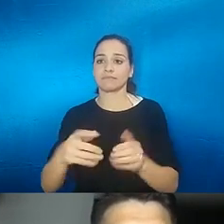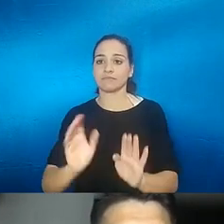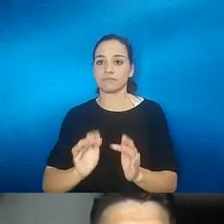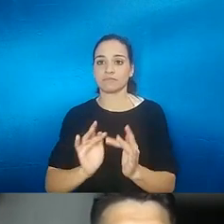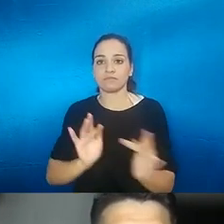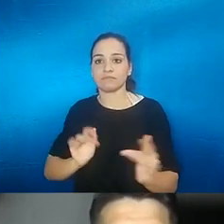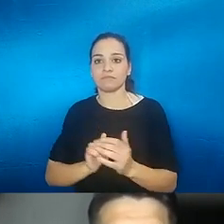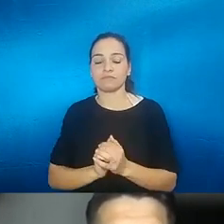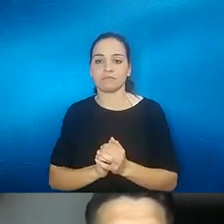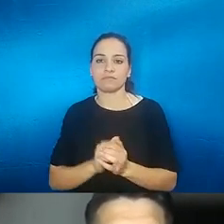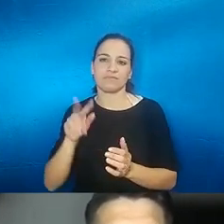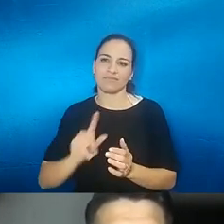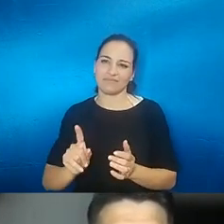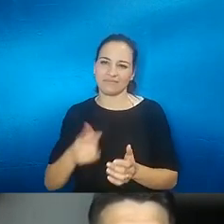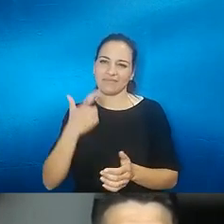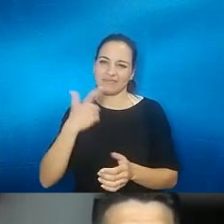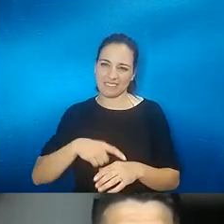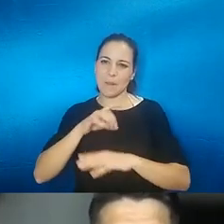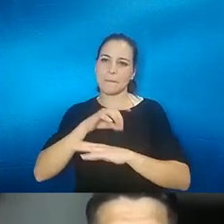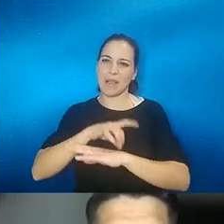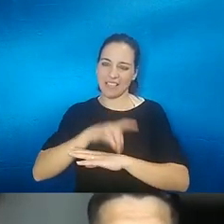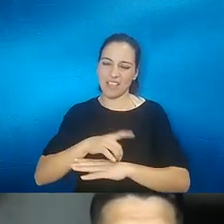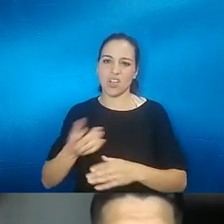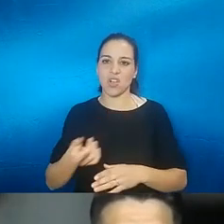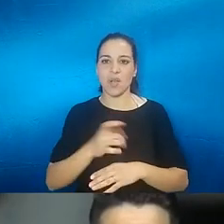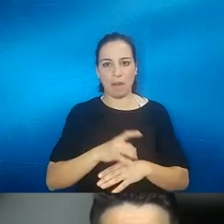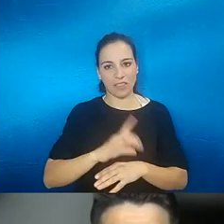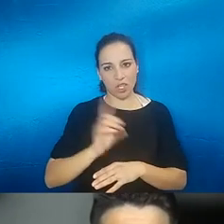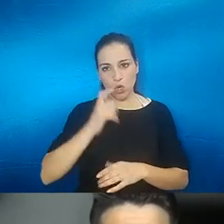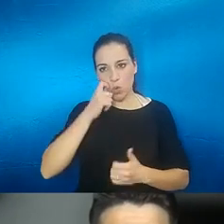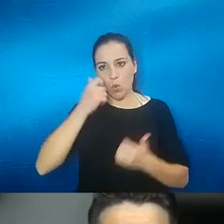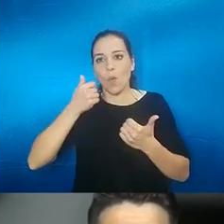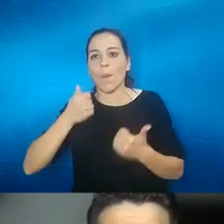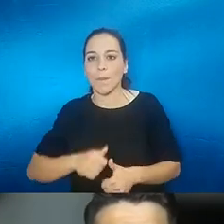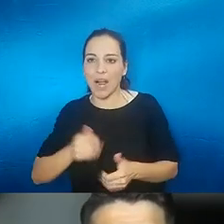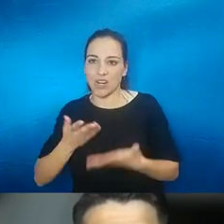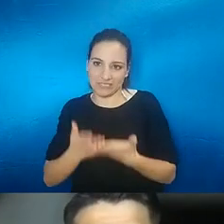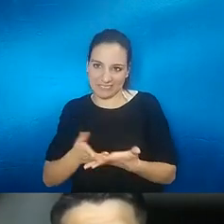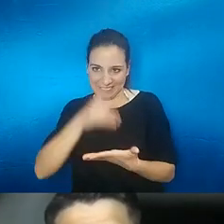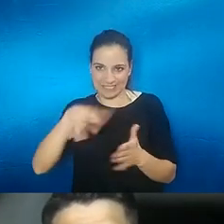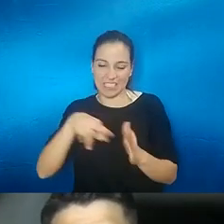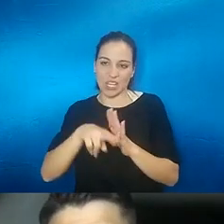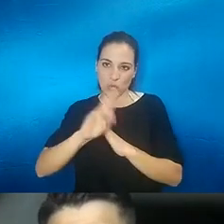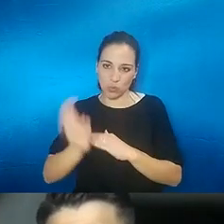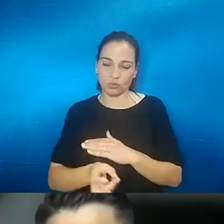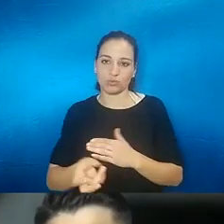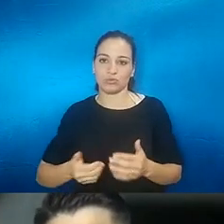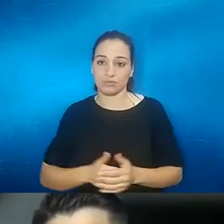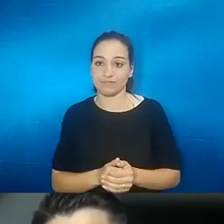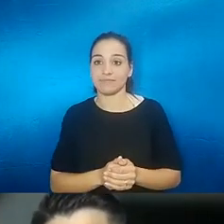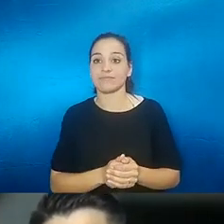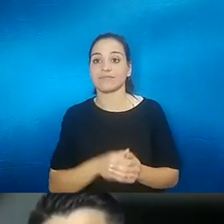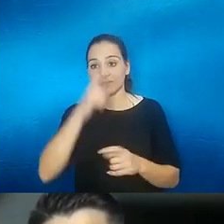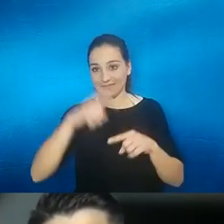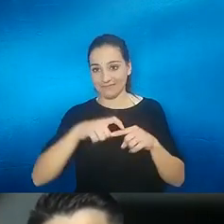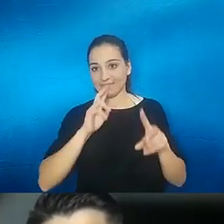ser algo más importante que médico que hemos dejado de ser personas no sé esa es mi perfección Juan sí que es que es muy importante